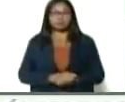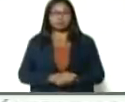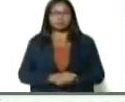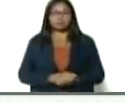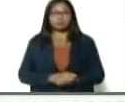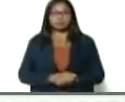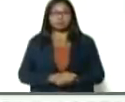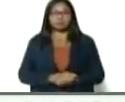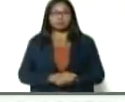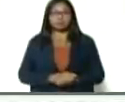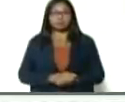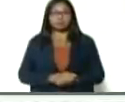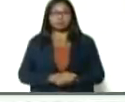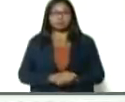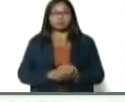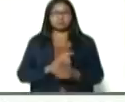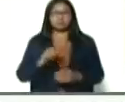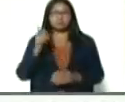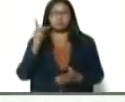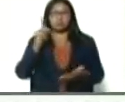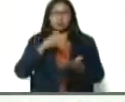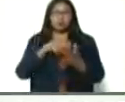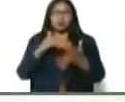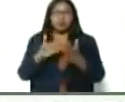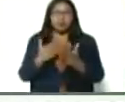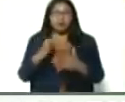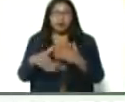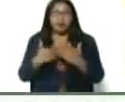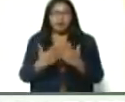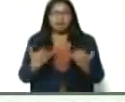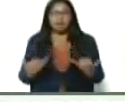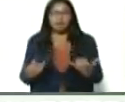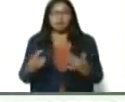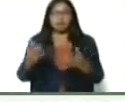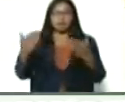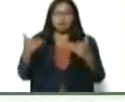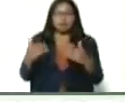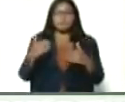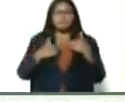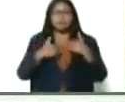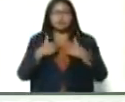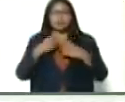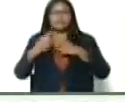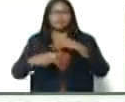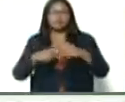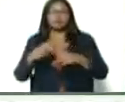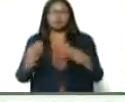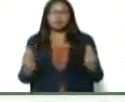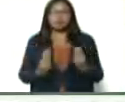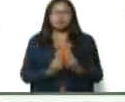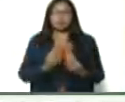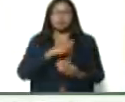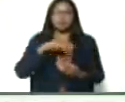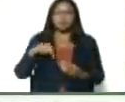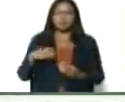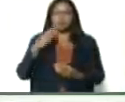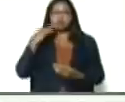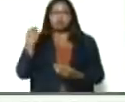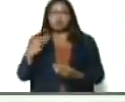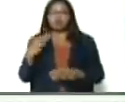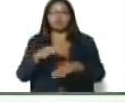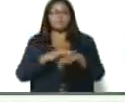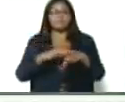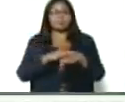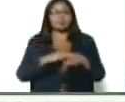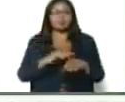plena zafra, y hoy, le dije, vente para miércoles productivo, para que estén, a mi lado, Laya, joven ministro,